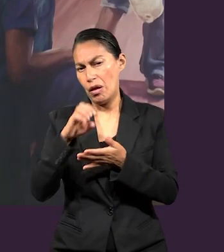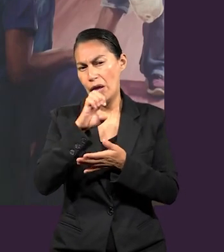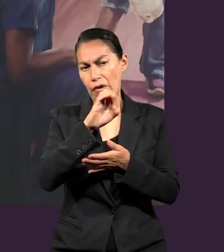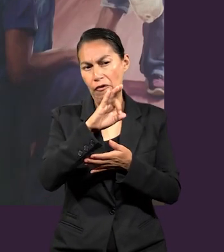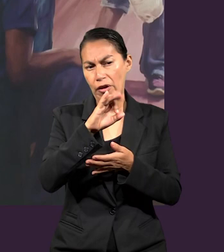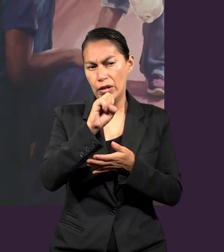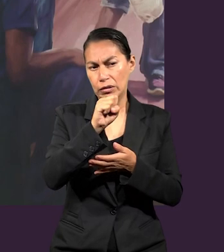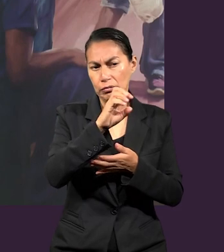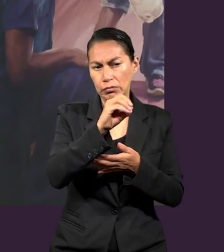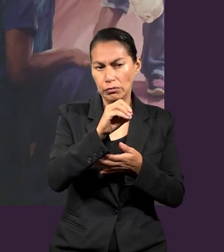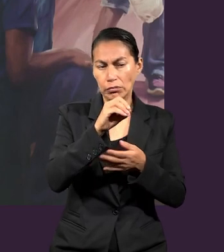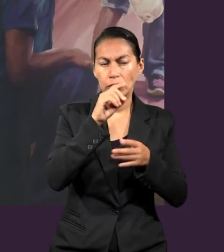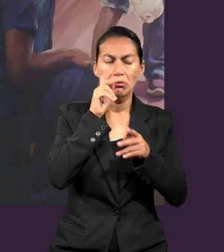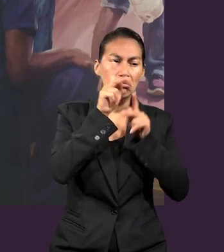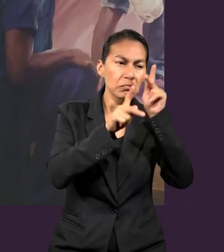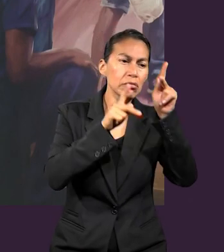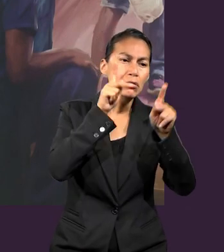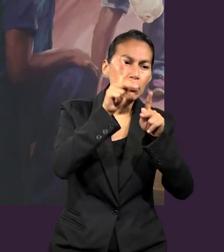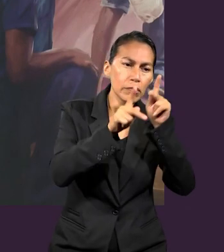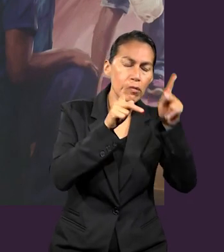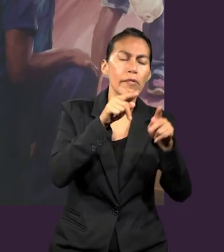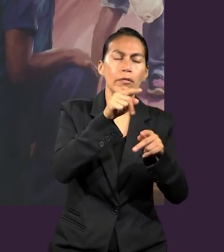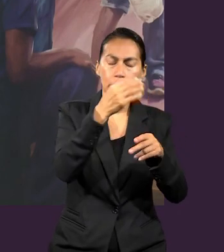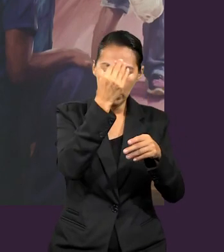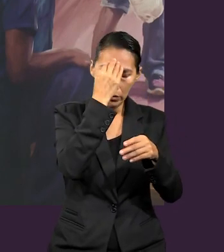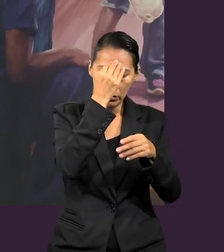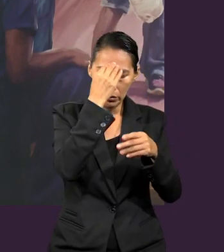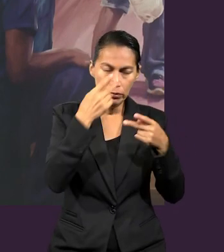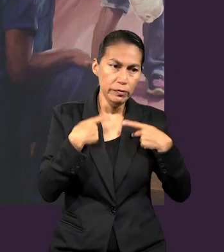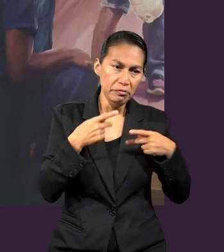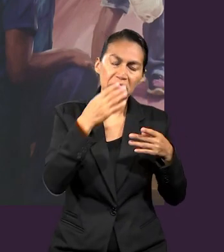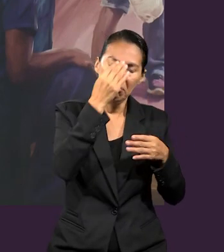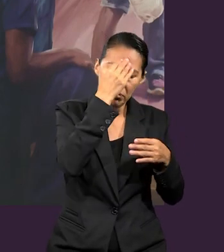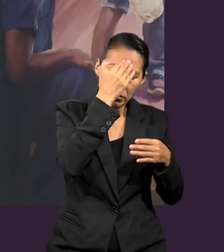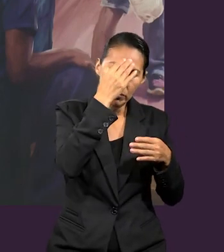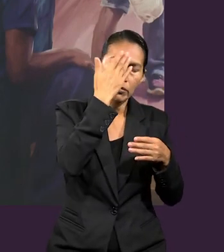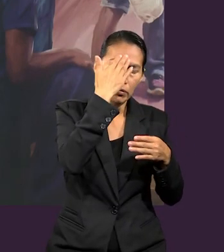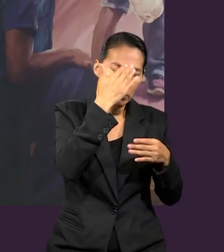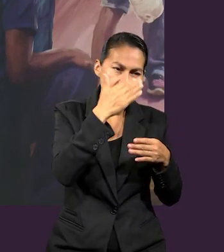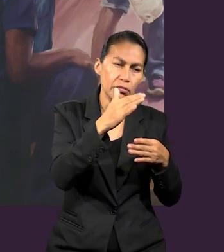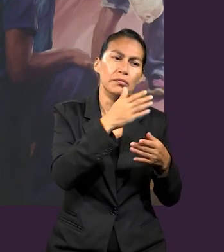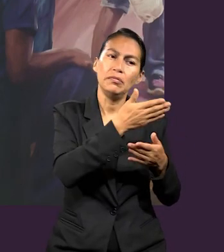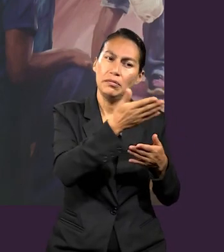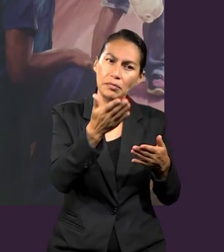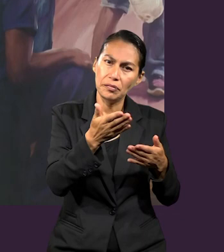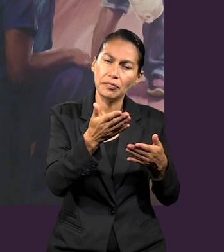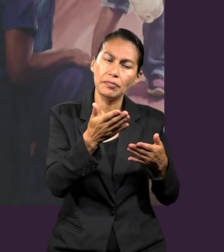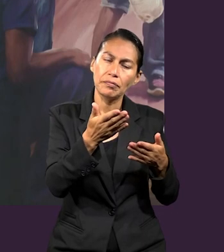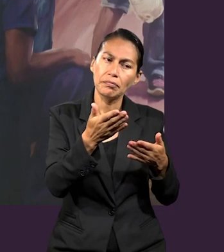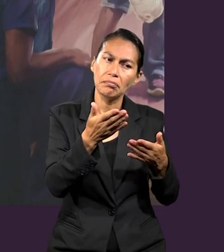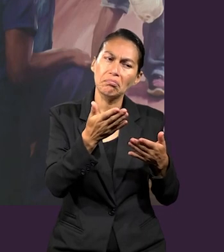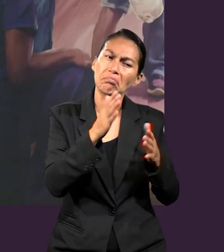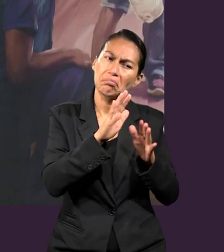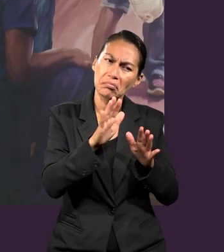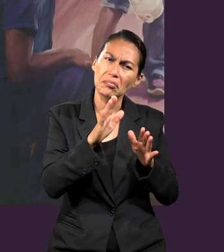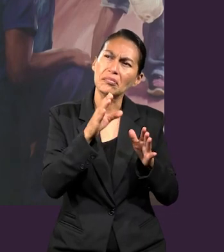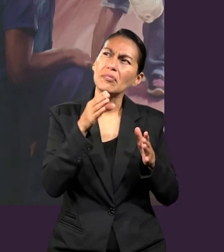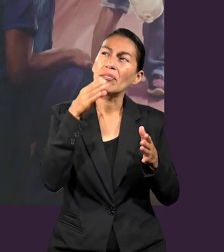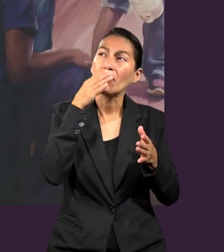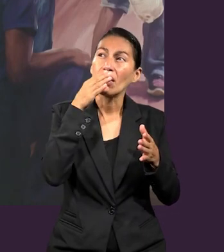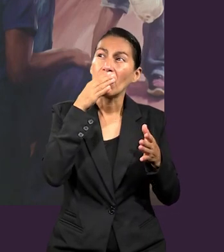Éfeso. Así que ya había personas a las que él conocía y que él sabía que estaban ya